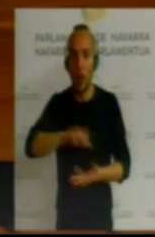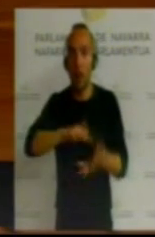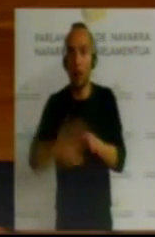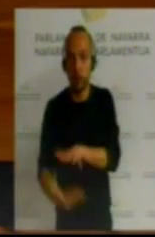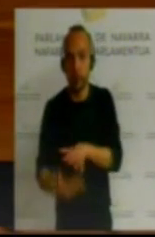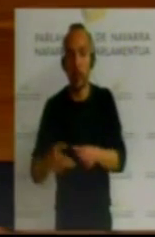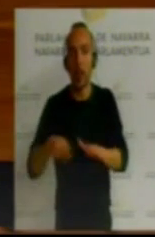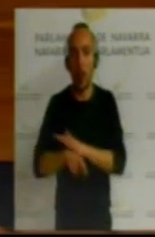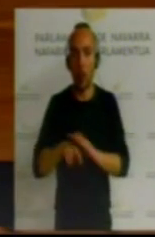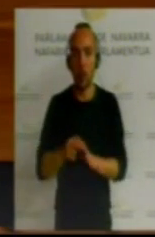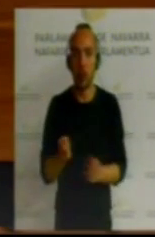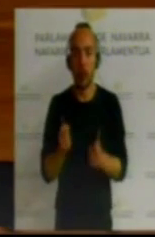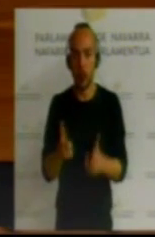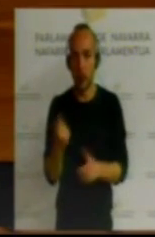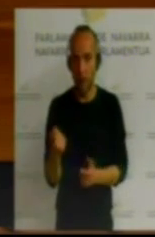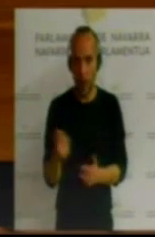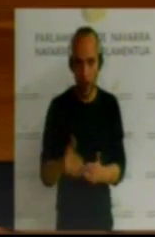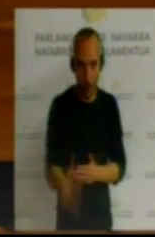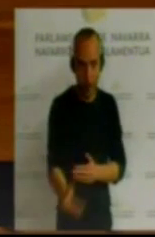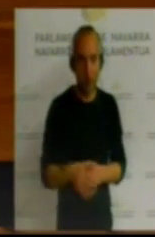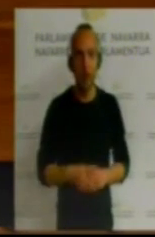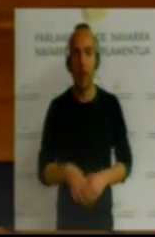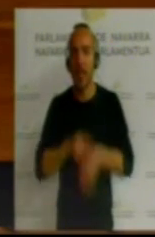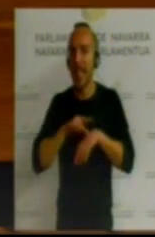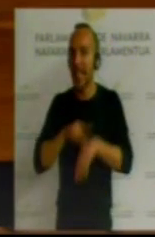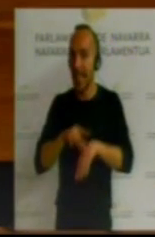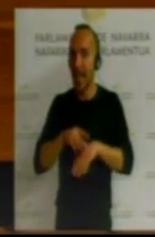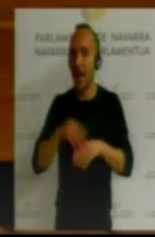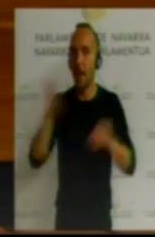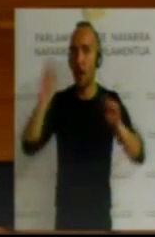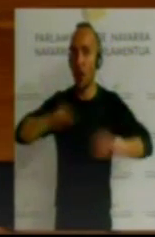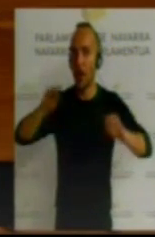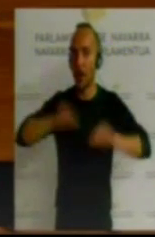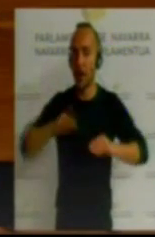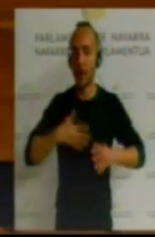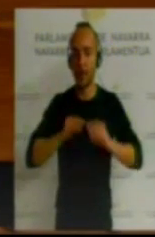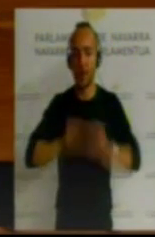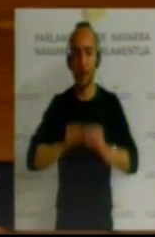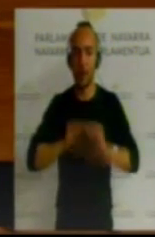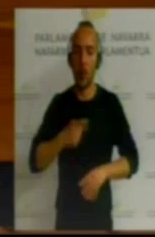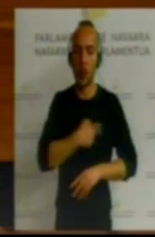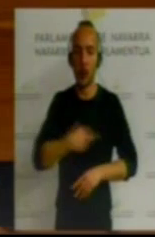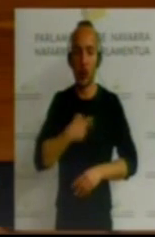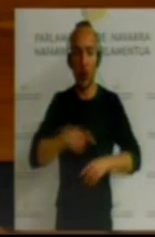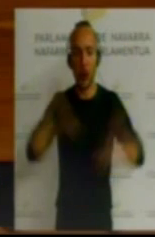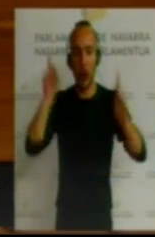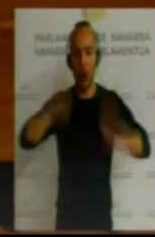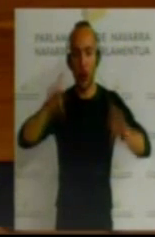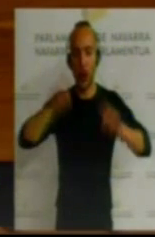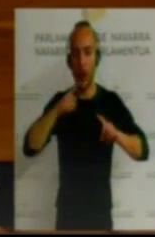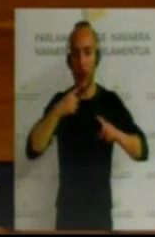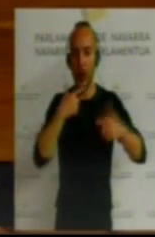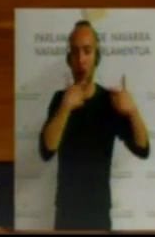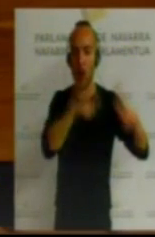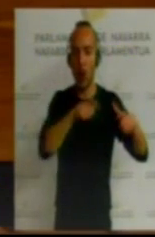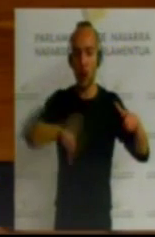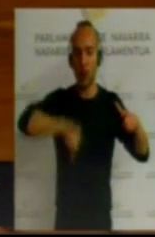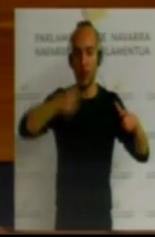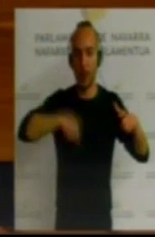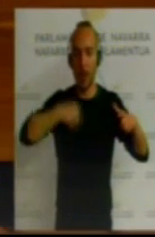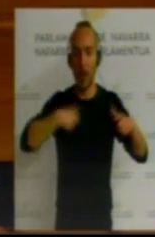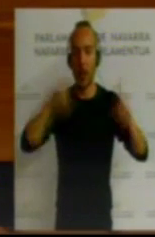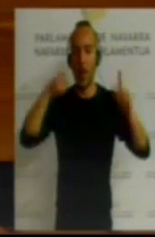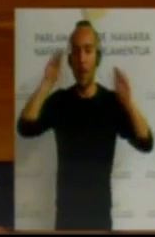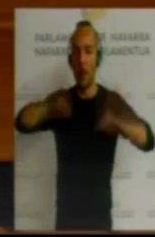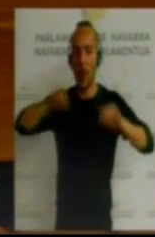dotarse de medios económicos. Las guías formativas elaboradas por la Comisión de Docencia del Complejo Hospitalario, formación